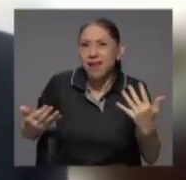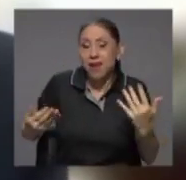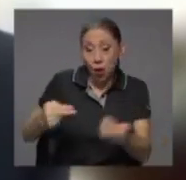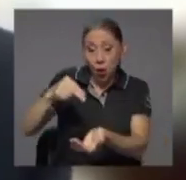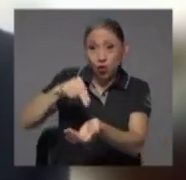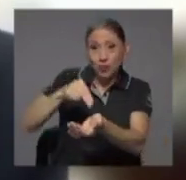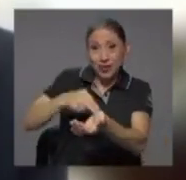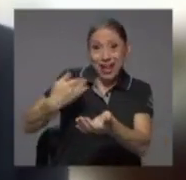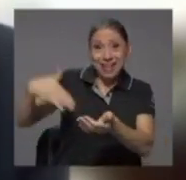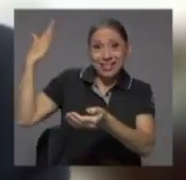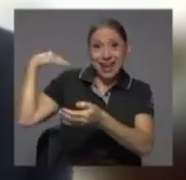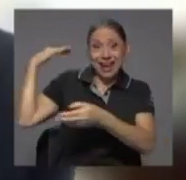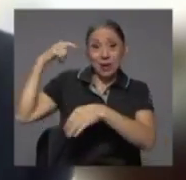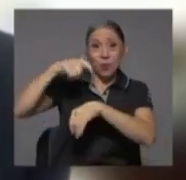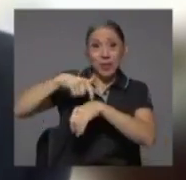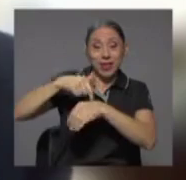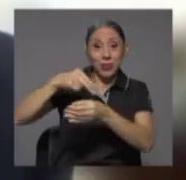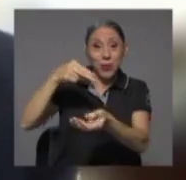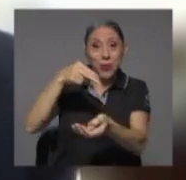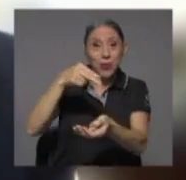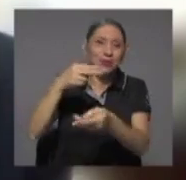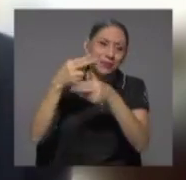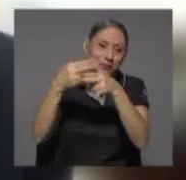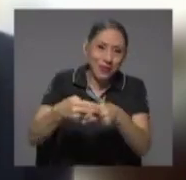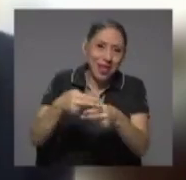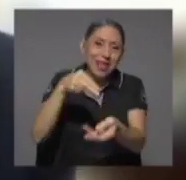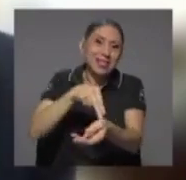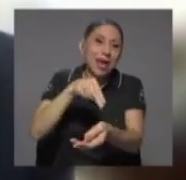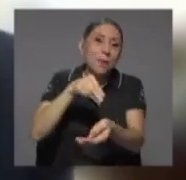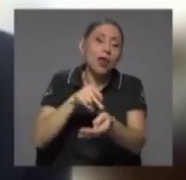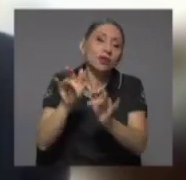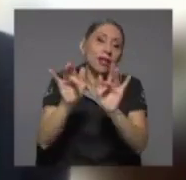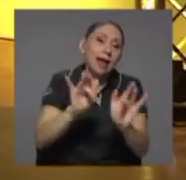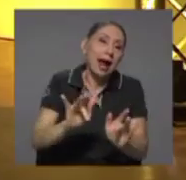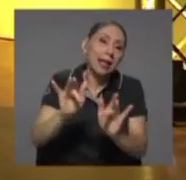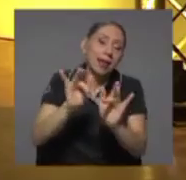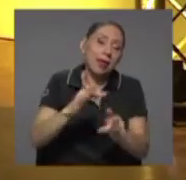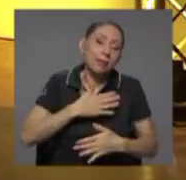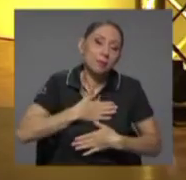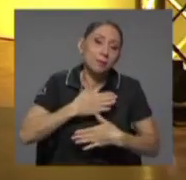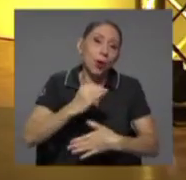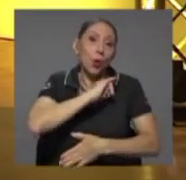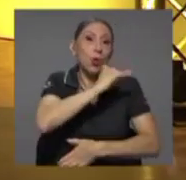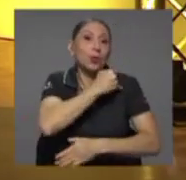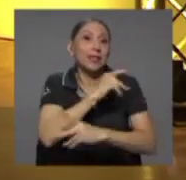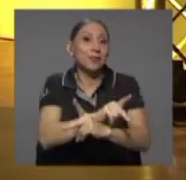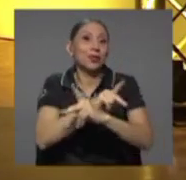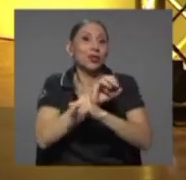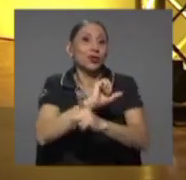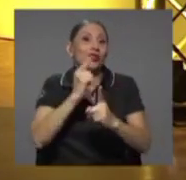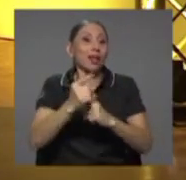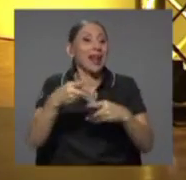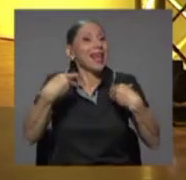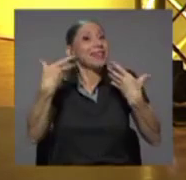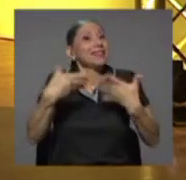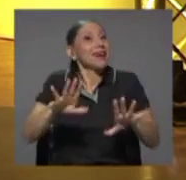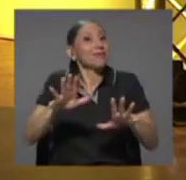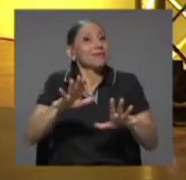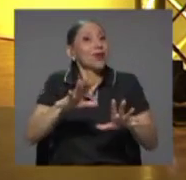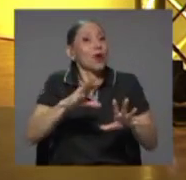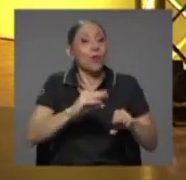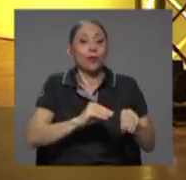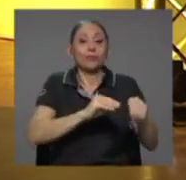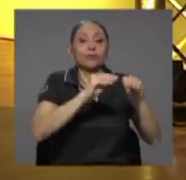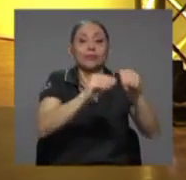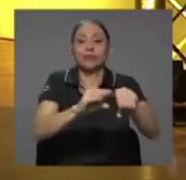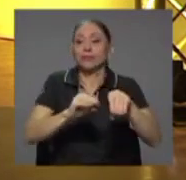entonces, llamados de caridad, o que se manejaban juntas de protección social, a una institución que se refuerza, que